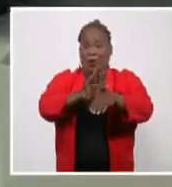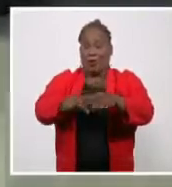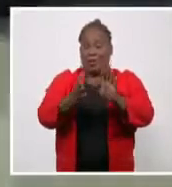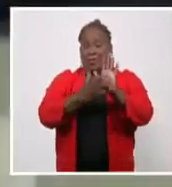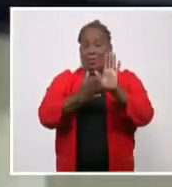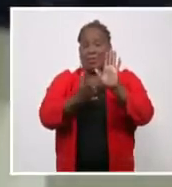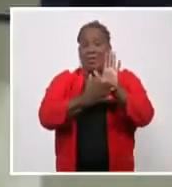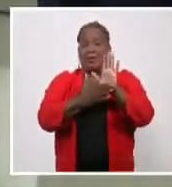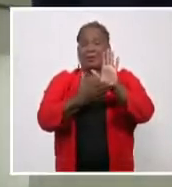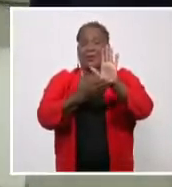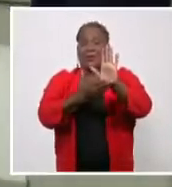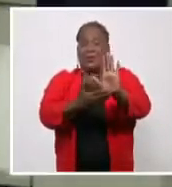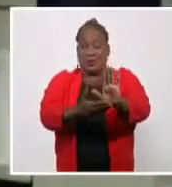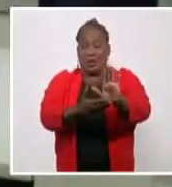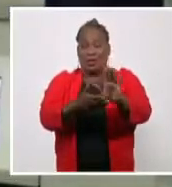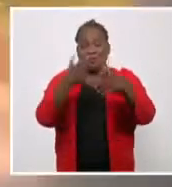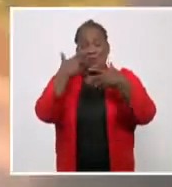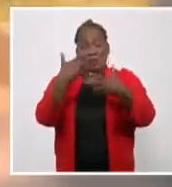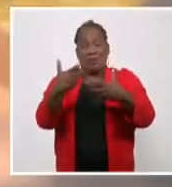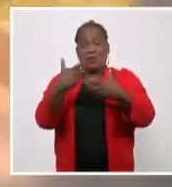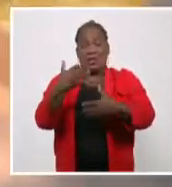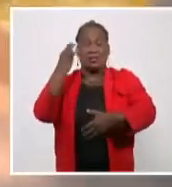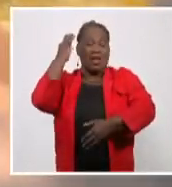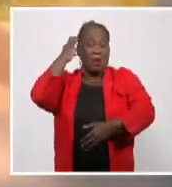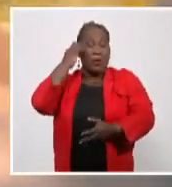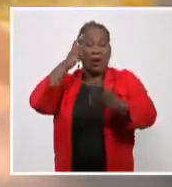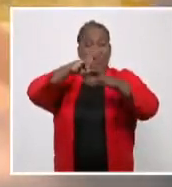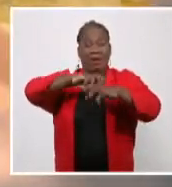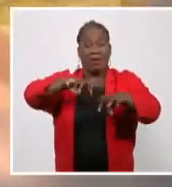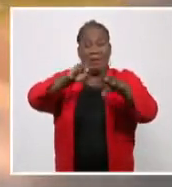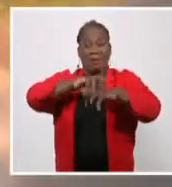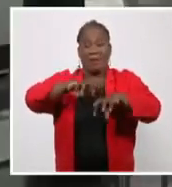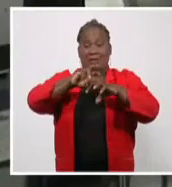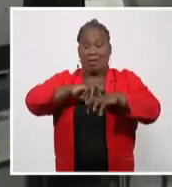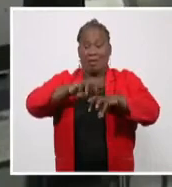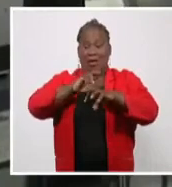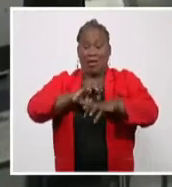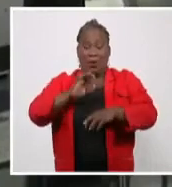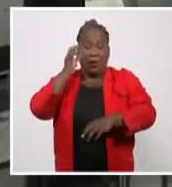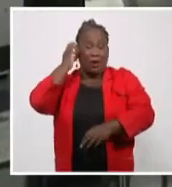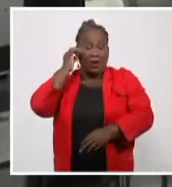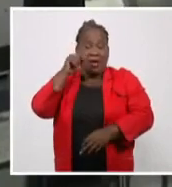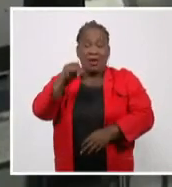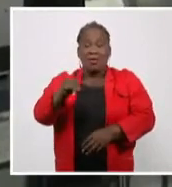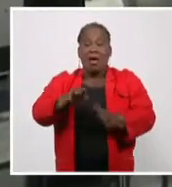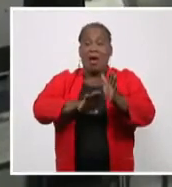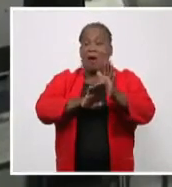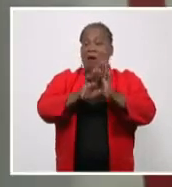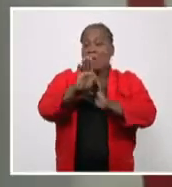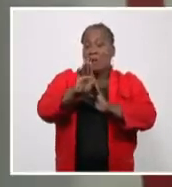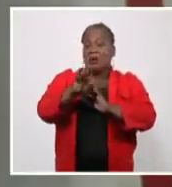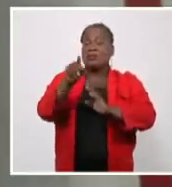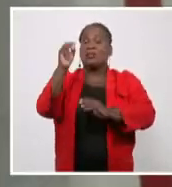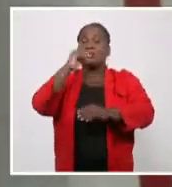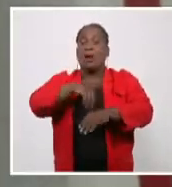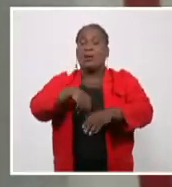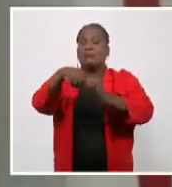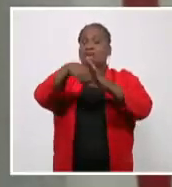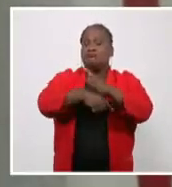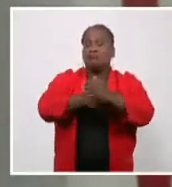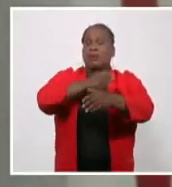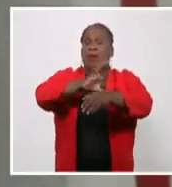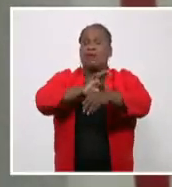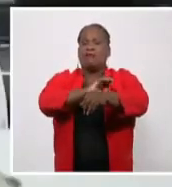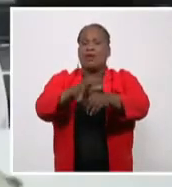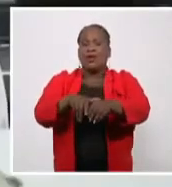claramente el papel crucial de las mujeres investigadoras desde los avances en el conocimiento del virus hasta el desarrollo de técnicas para